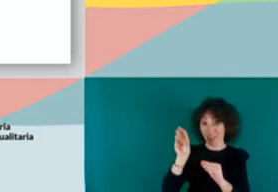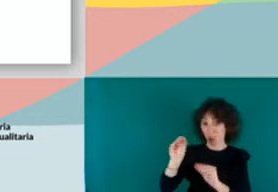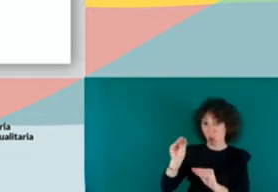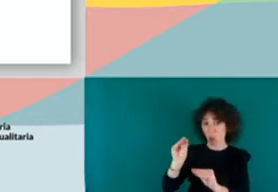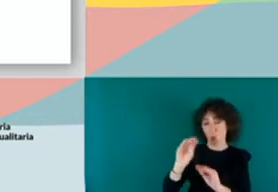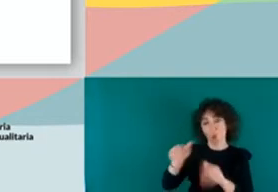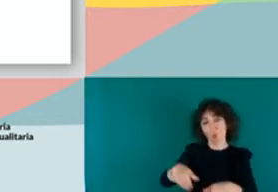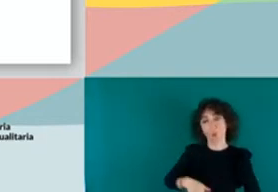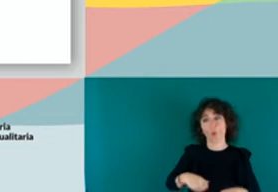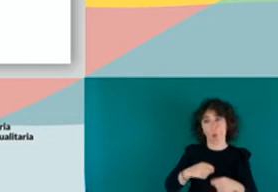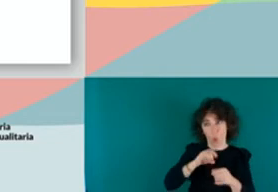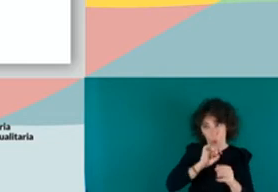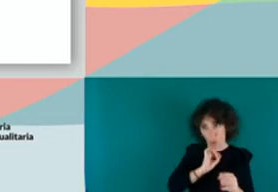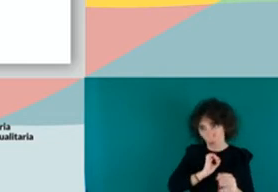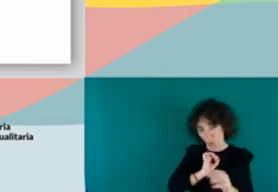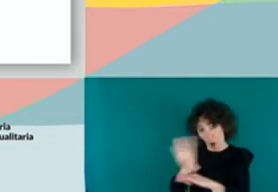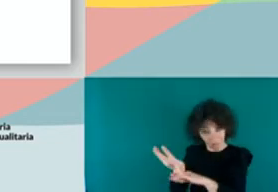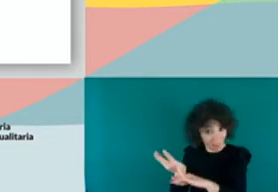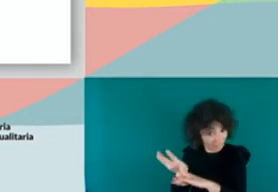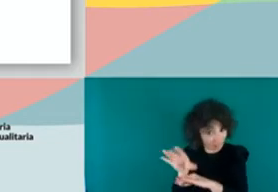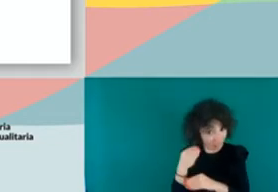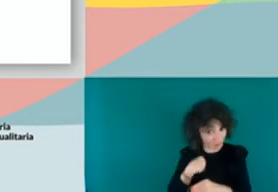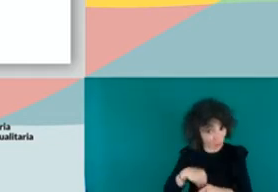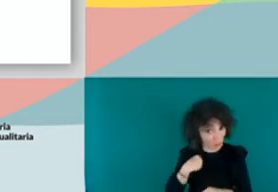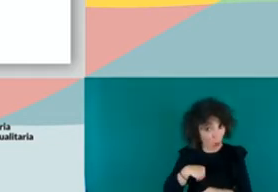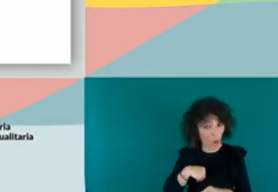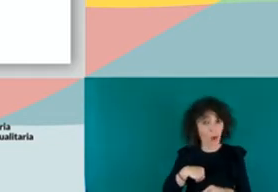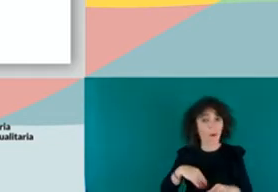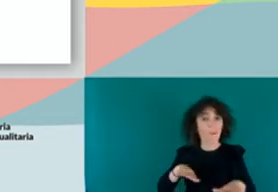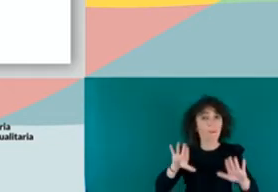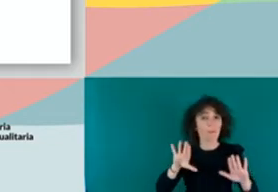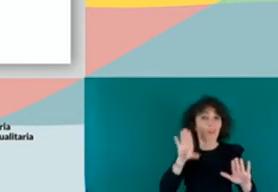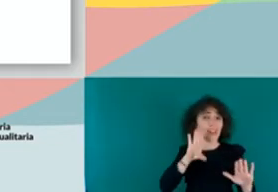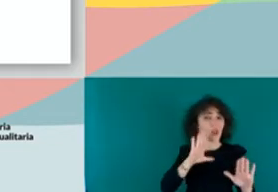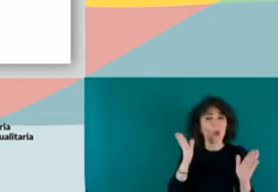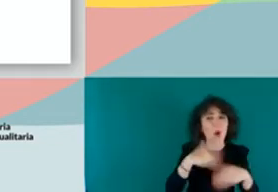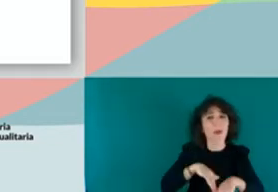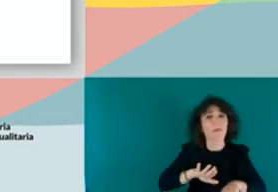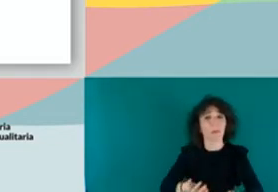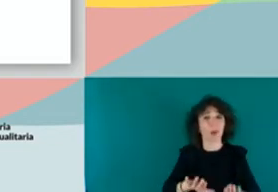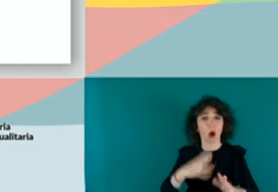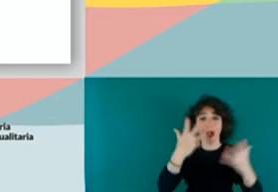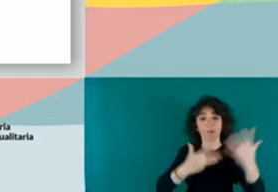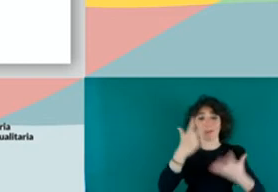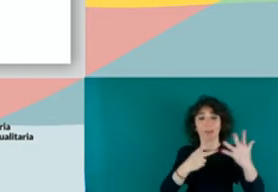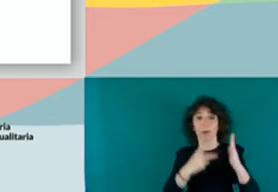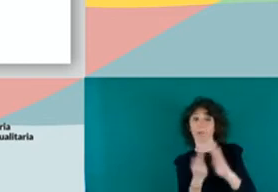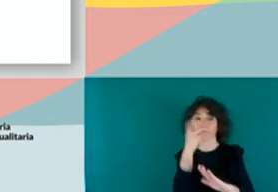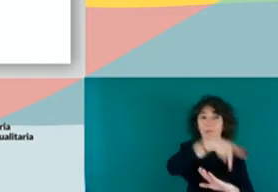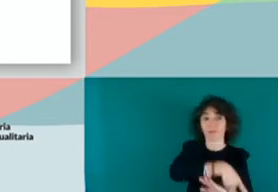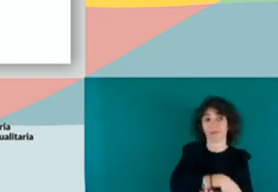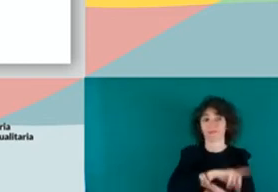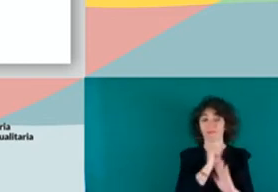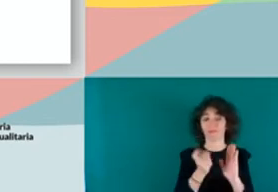lo que hacen es una infracción administrativa, que bajo ningún concepto es un delito. Pero al cometer una infracción administrativa, adentrar irregularmente en España,